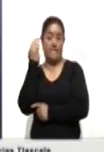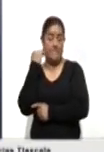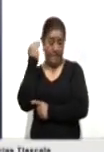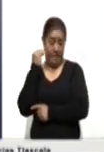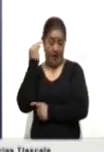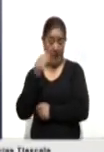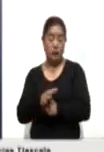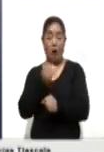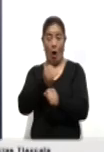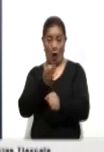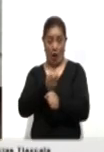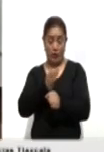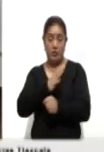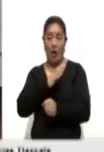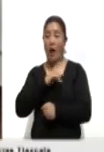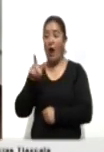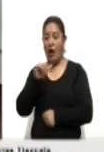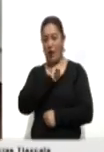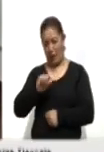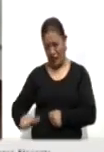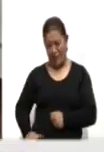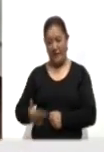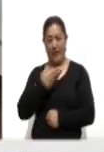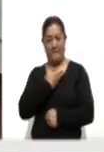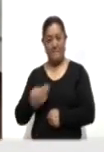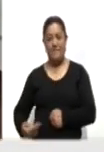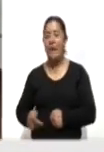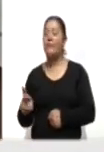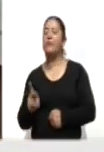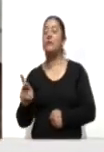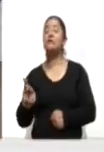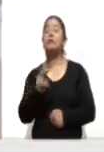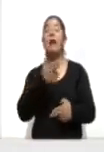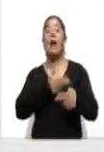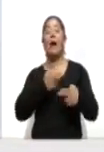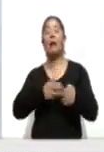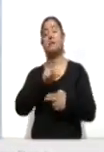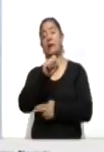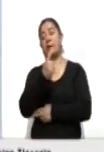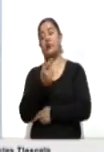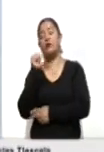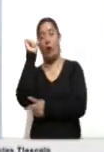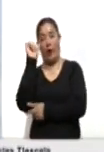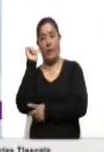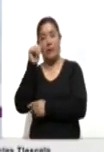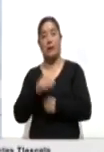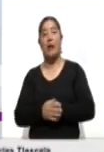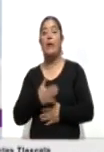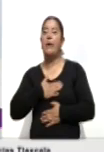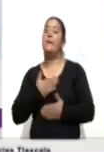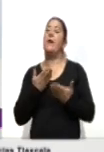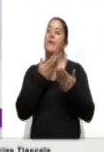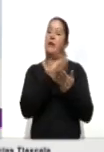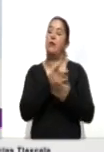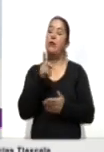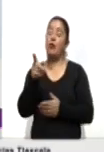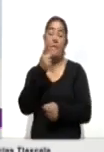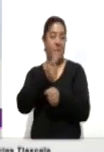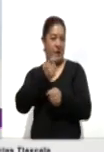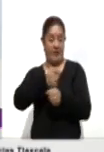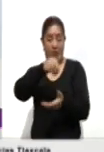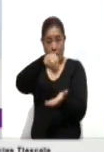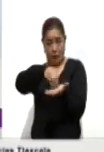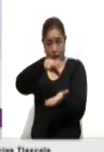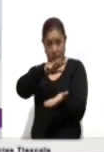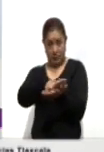registro de integrantes de ayuntamientos y presidencias de comunidad hasta el 21 de abril. Lo que pedimos es que lo hagan por cita. Los representantes del partido